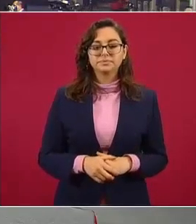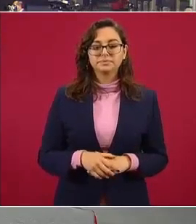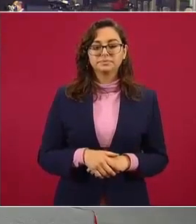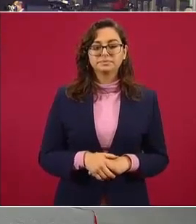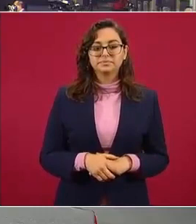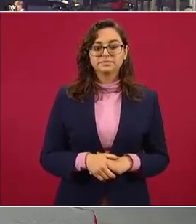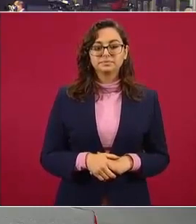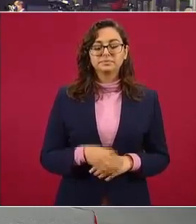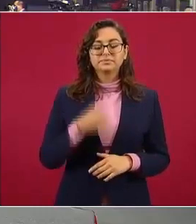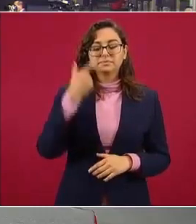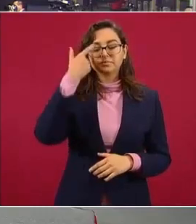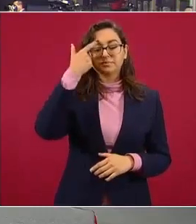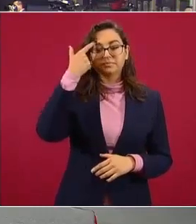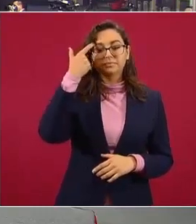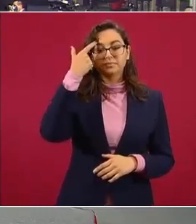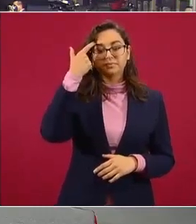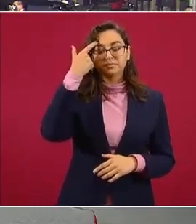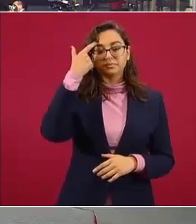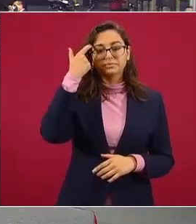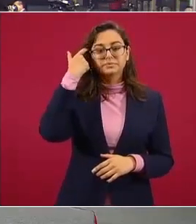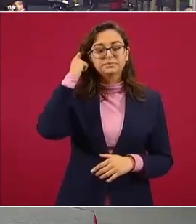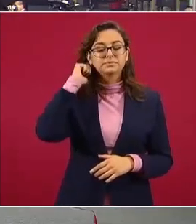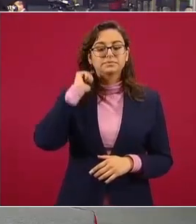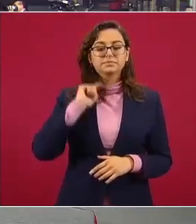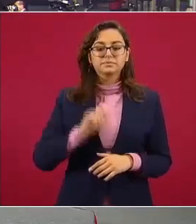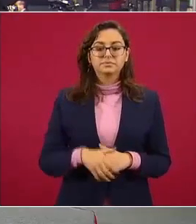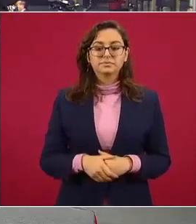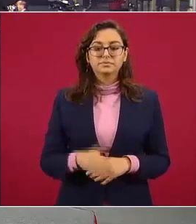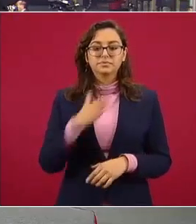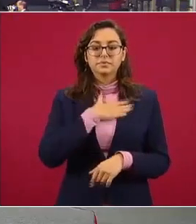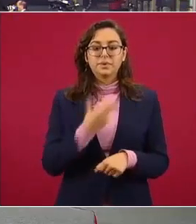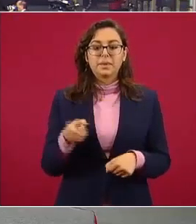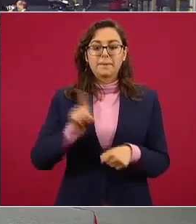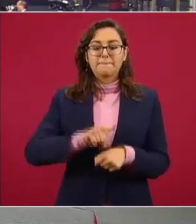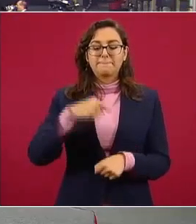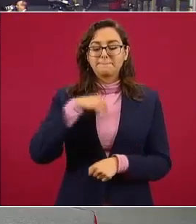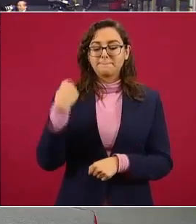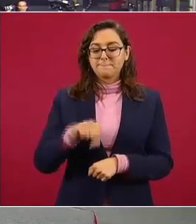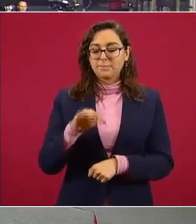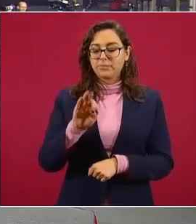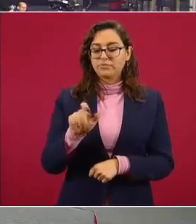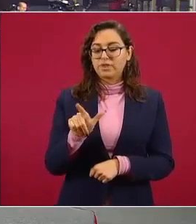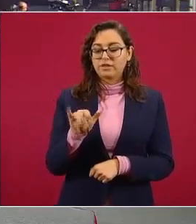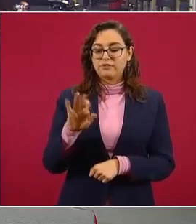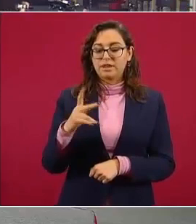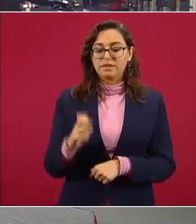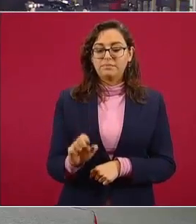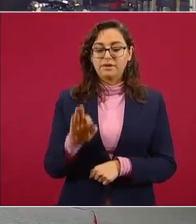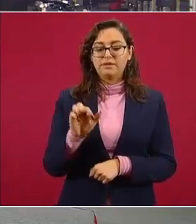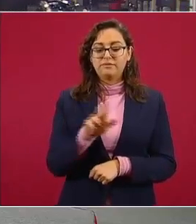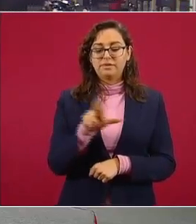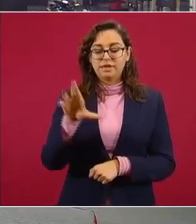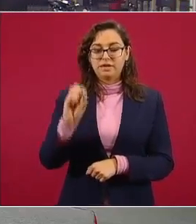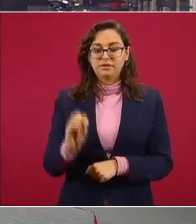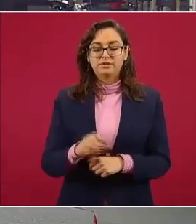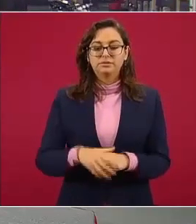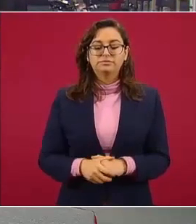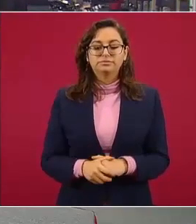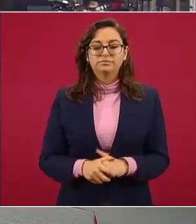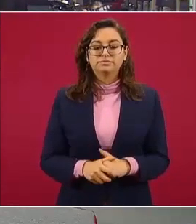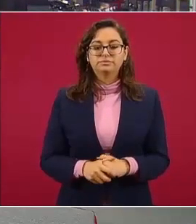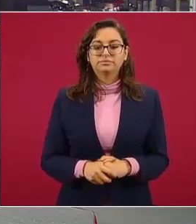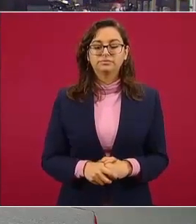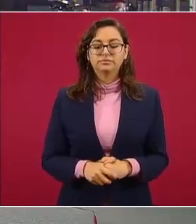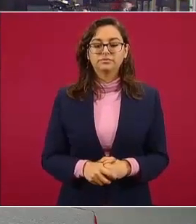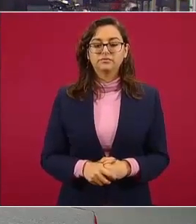no este sí buenos días felipefiero de tiempo.com.mx y puente libre quisiera